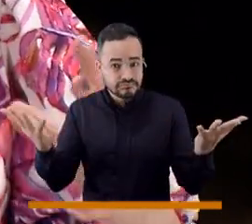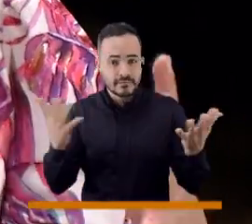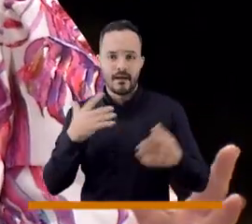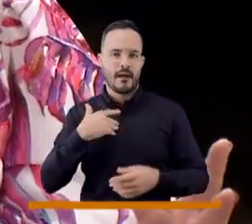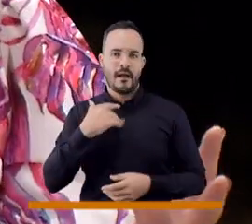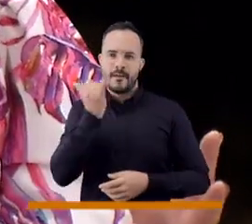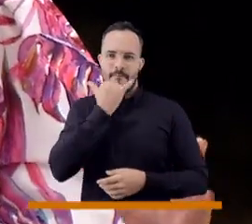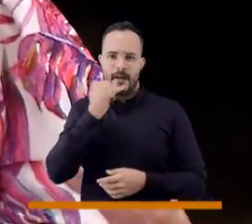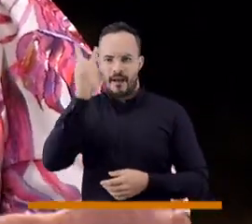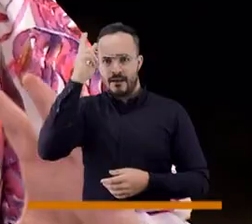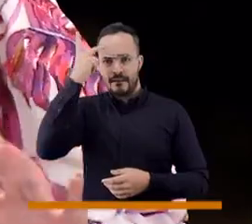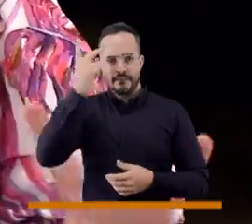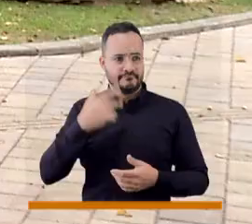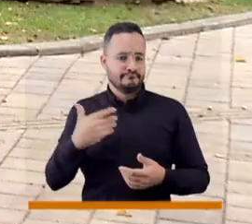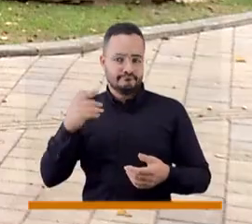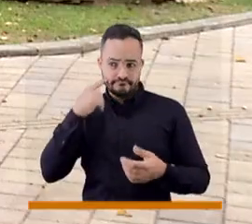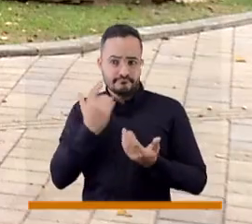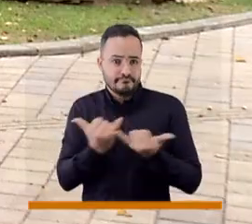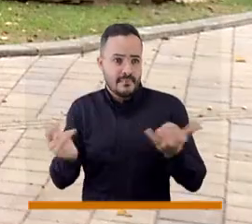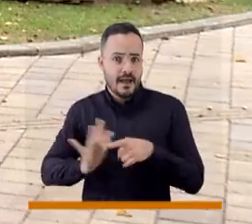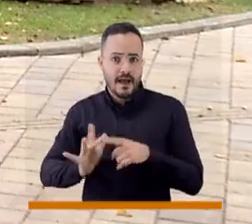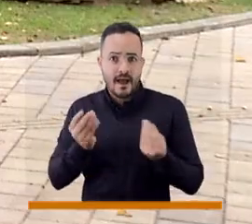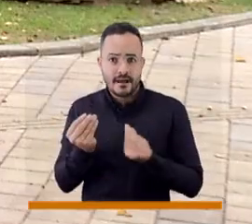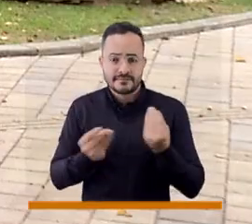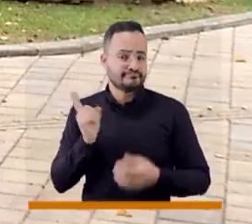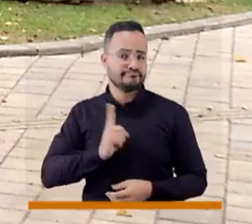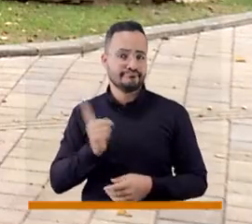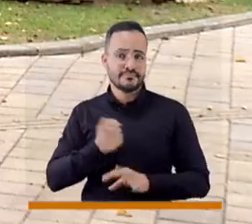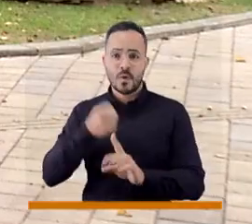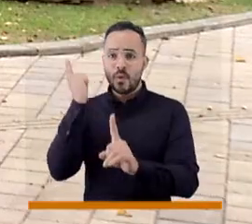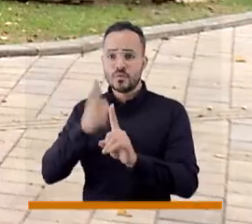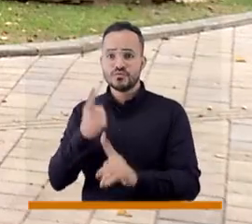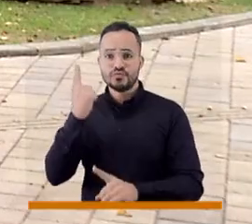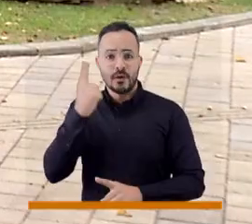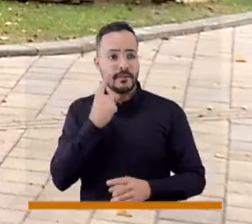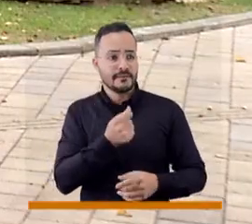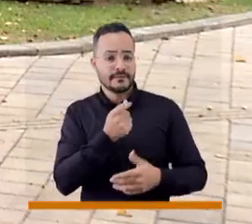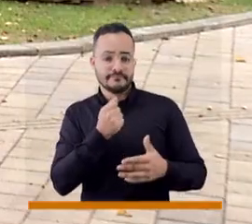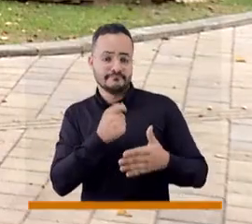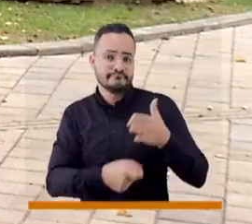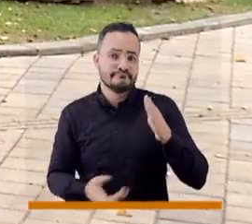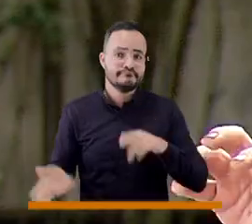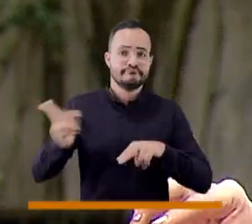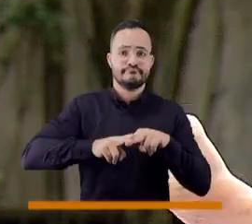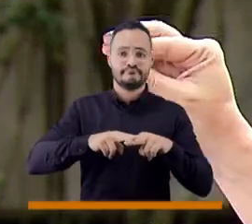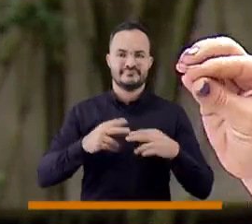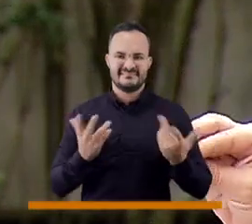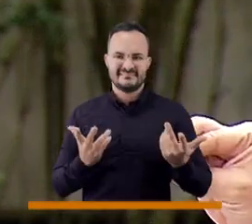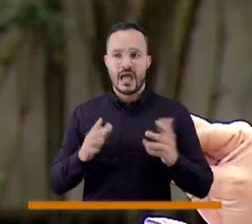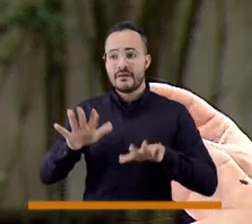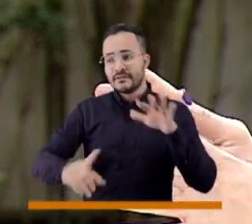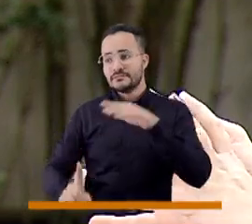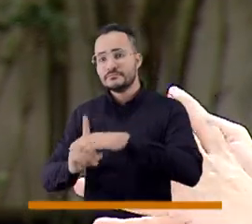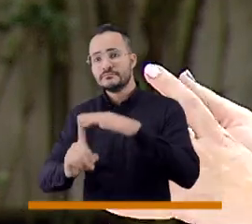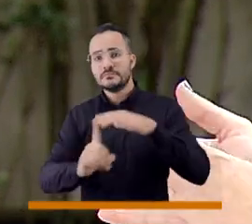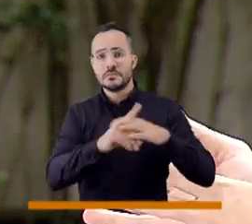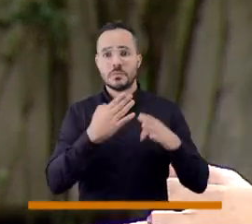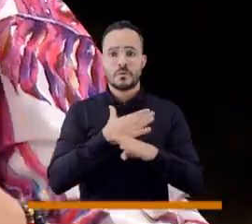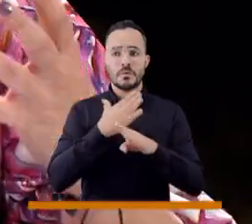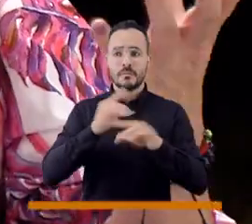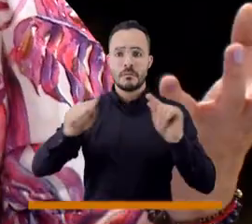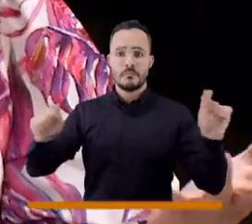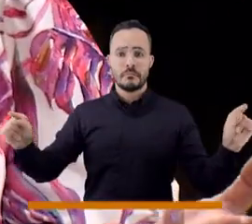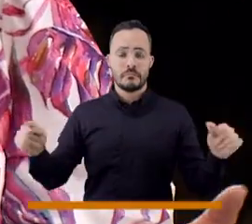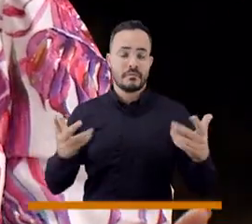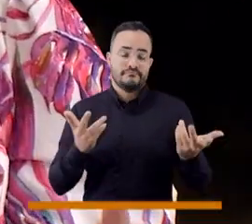cogemos sectores tan grandes y simplemente por algo que esté pasando en el territorio, como por